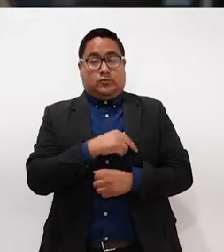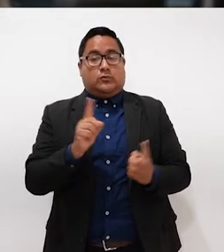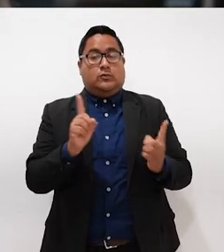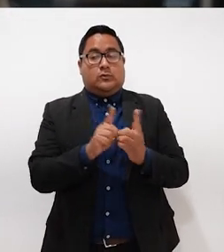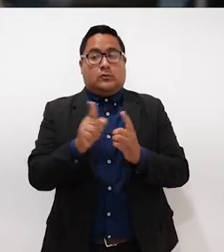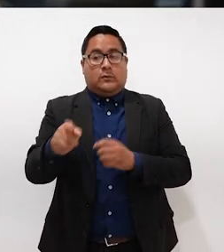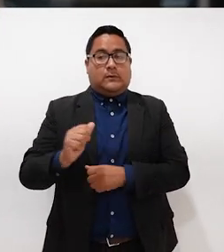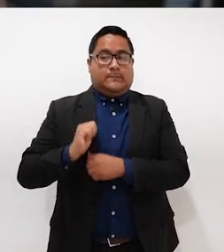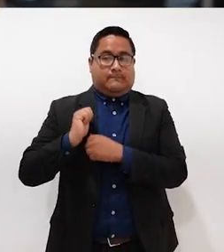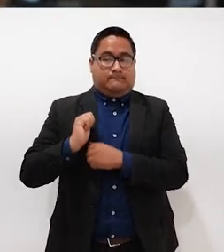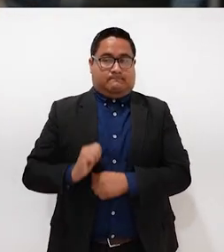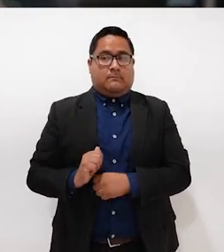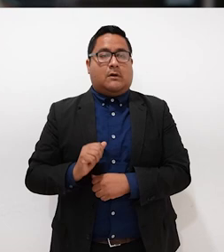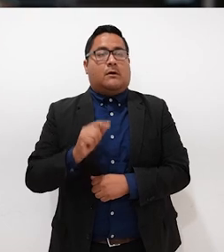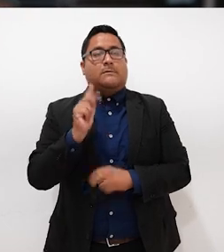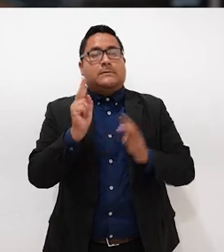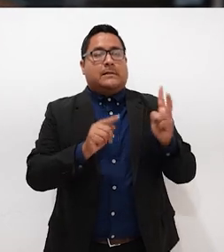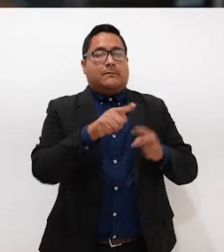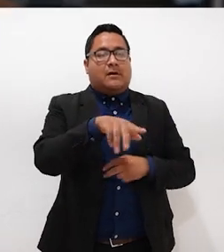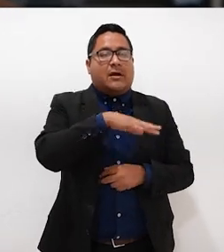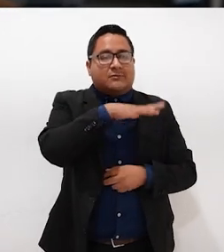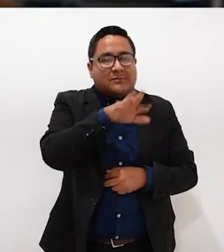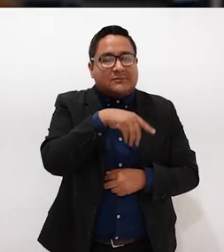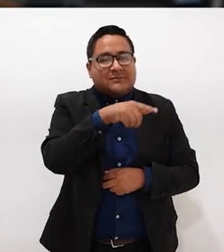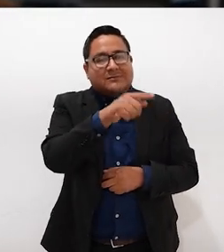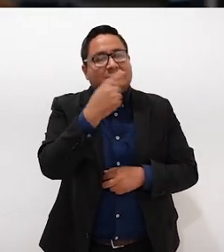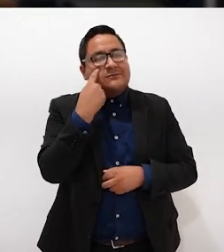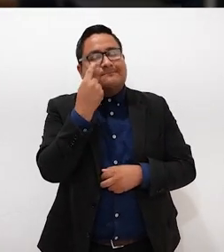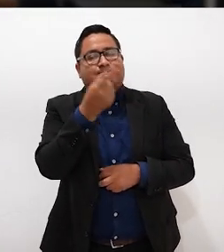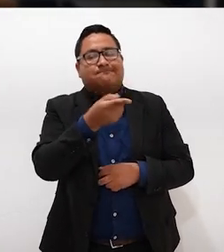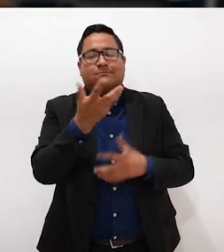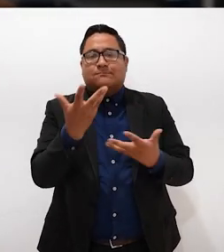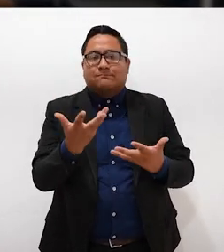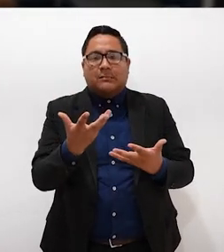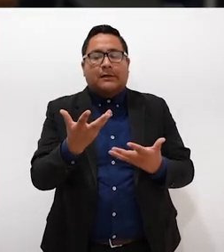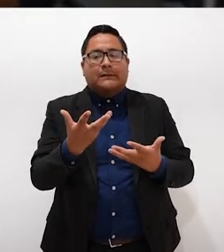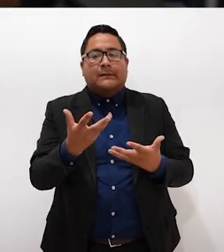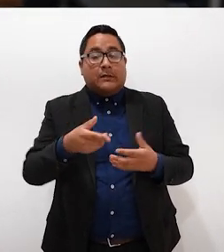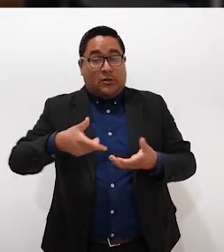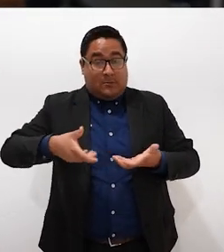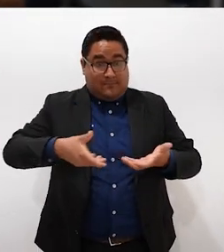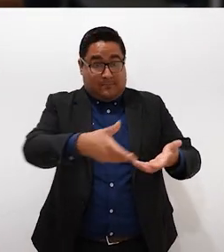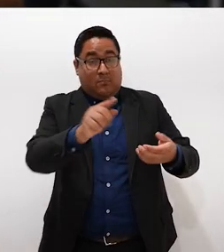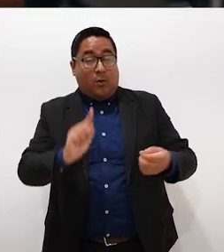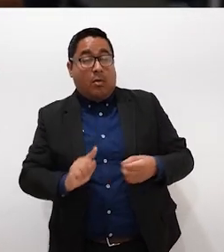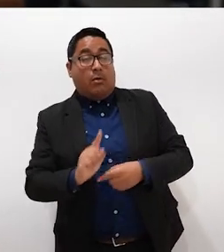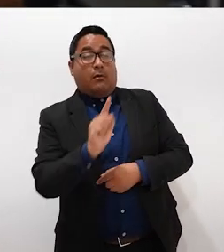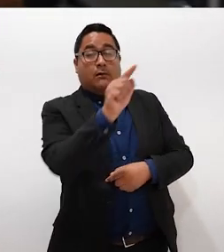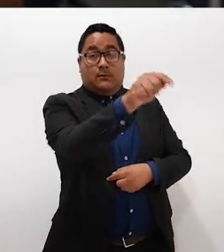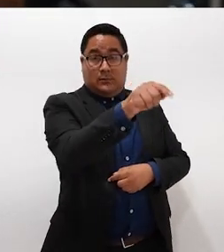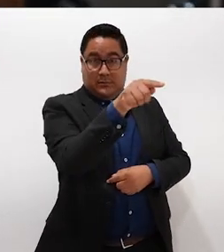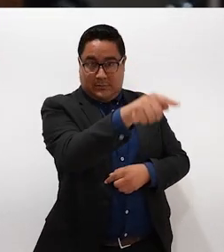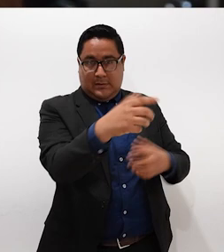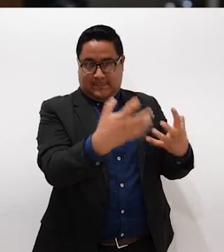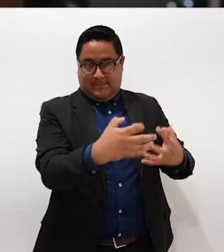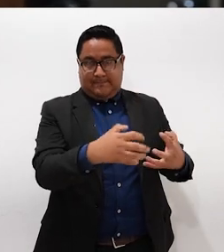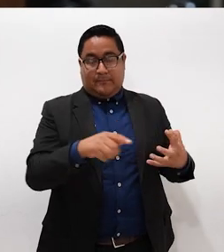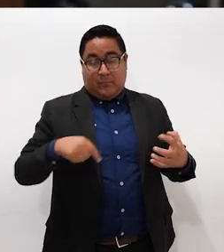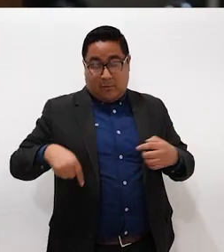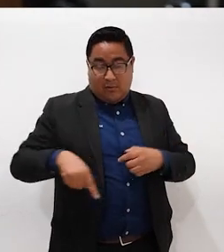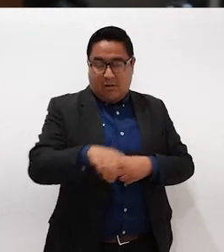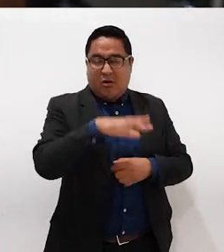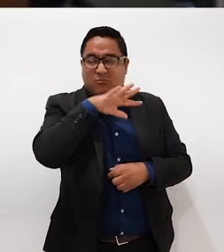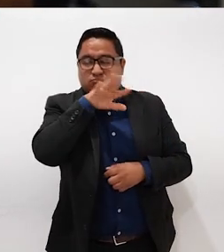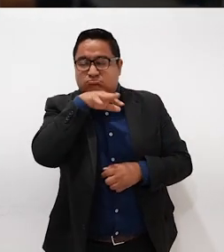acercamiento con el delegado, visitamos el basurero y nos percatamos que de toda la calle que llega a las ollas,